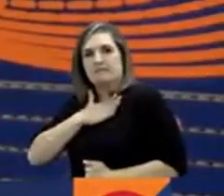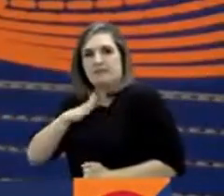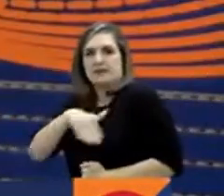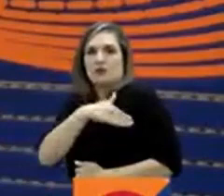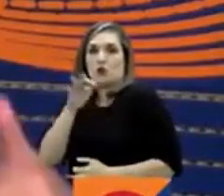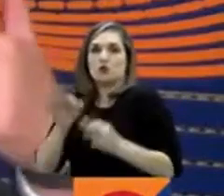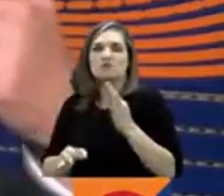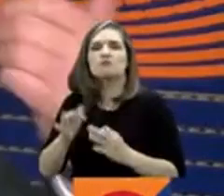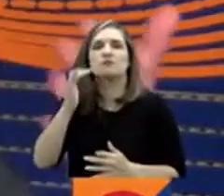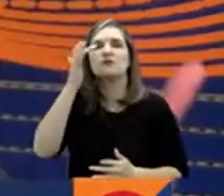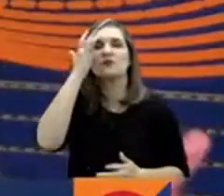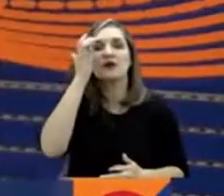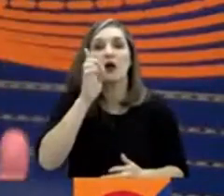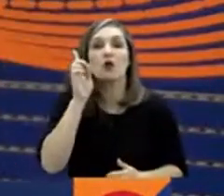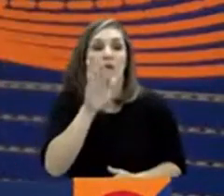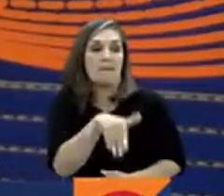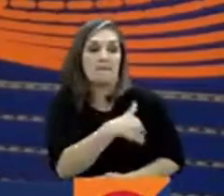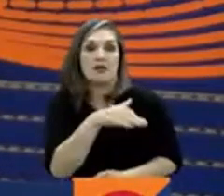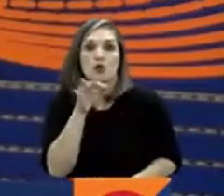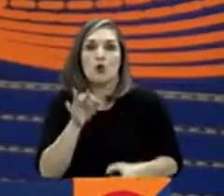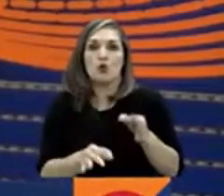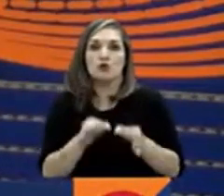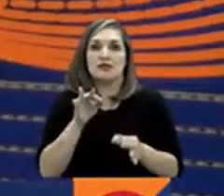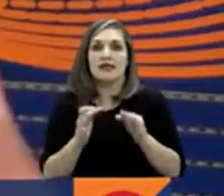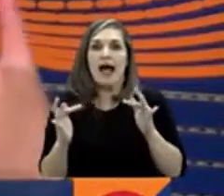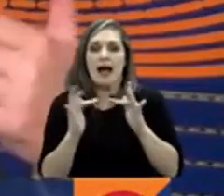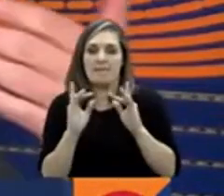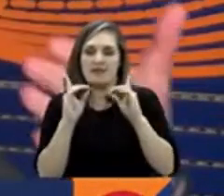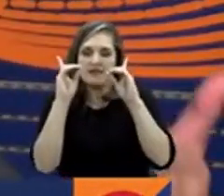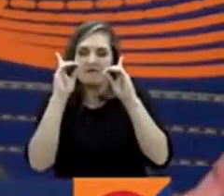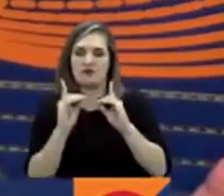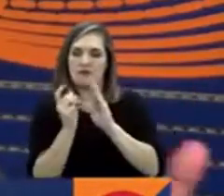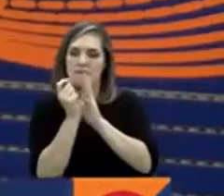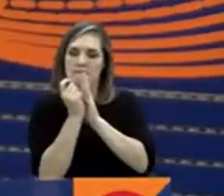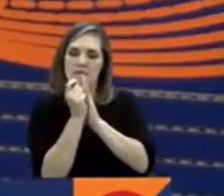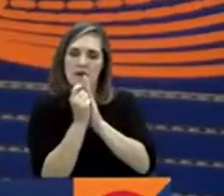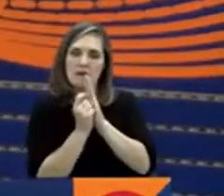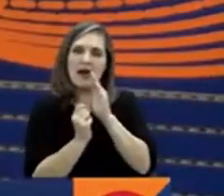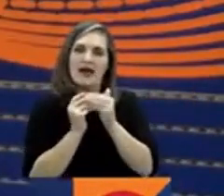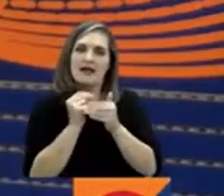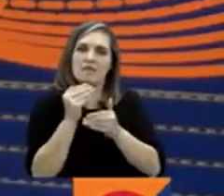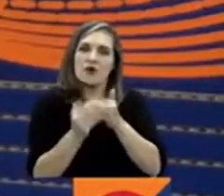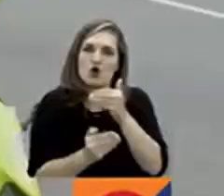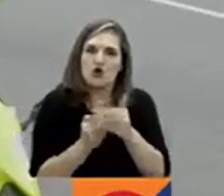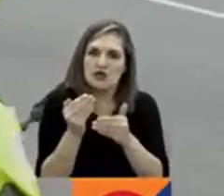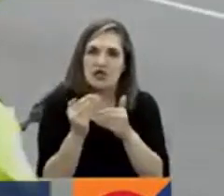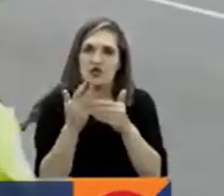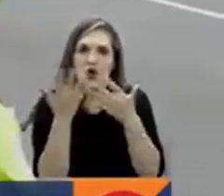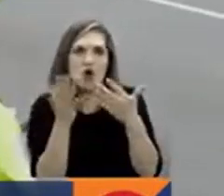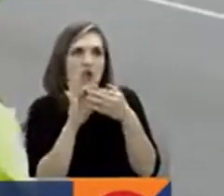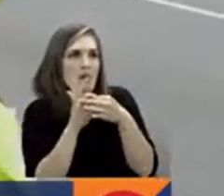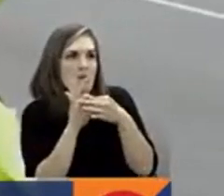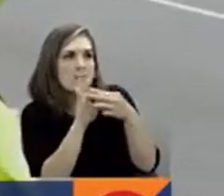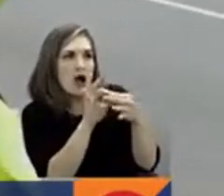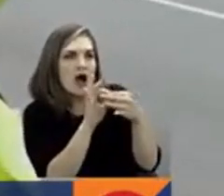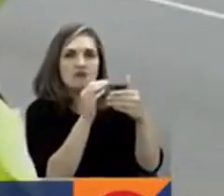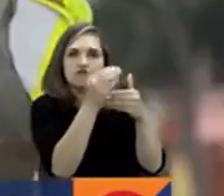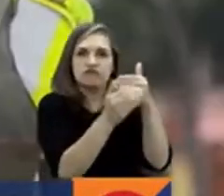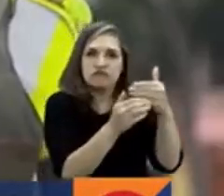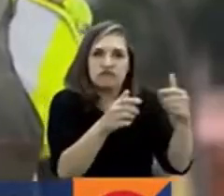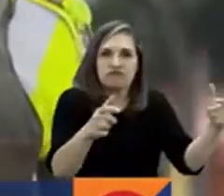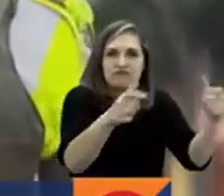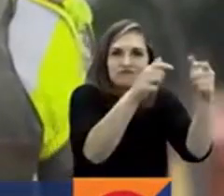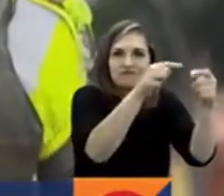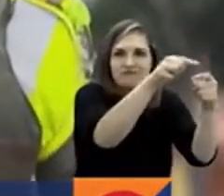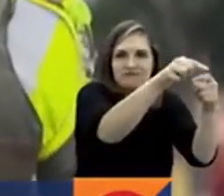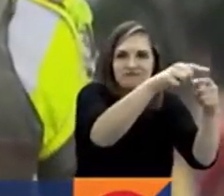Ministerio de Justicia define la política criminal del Estado. Porque es la que articula las relaciones con el Poder Judicial. Una de las preocupaciones es que